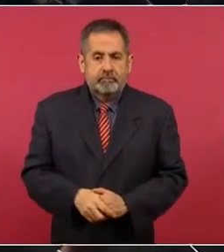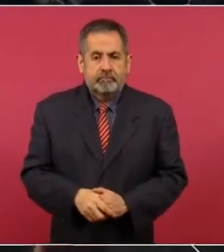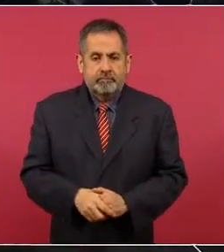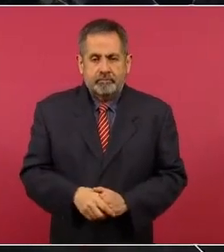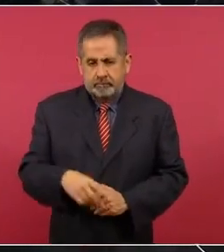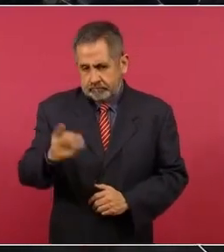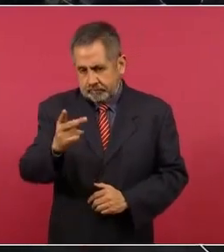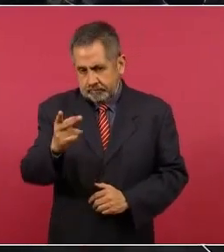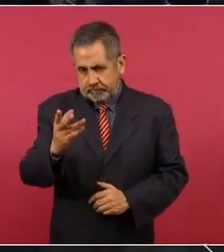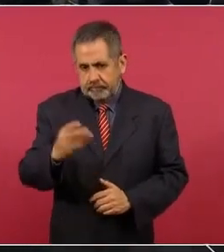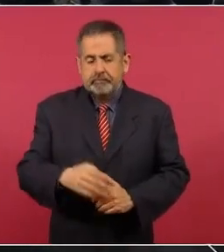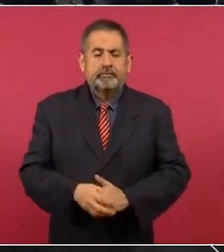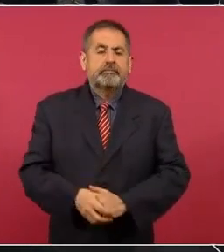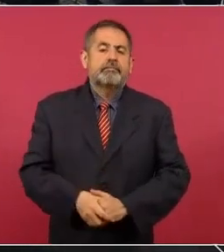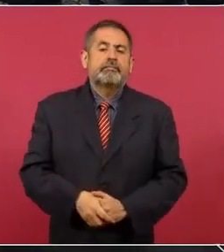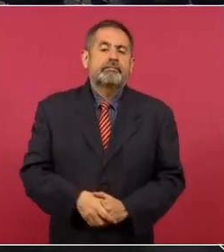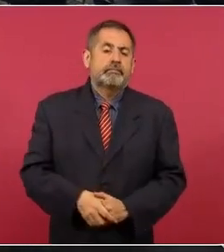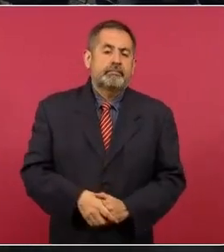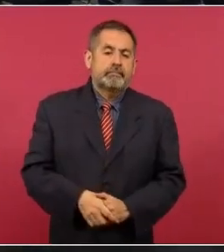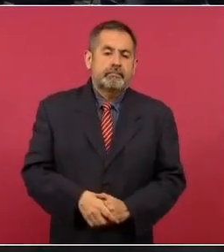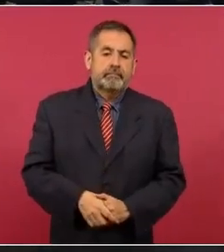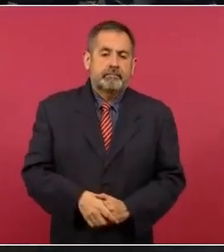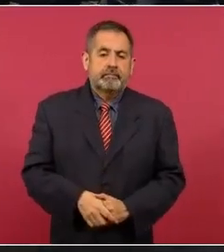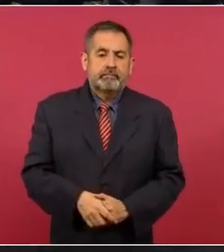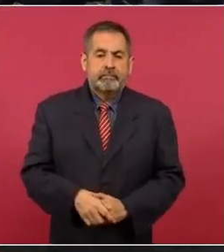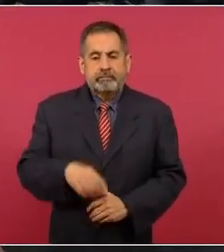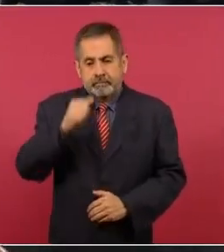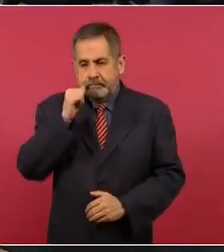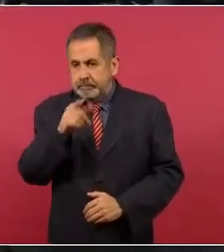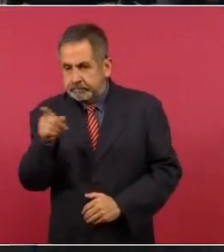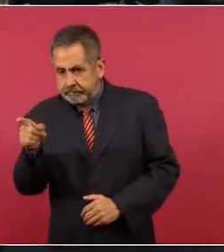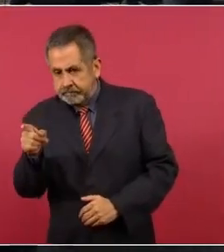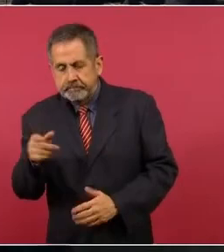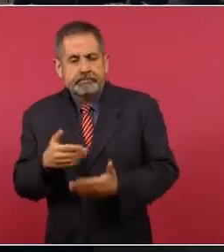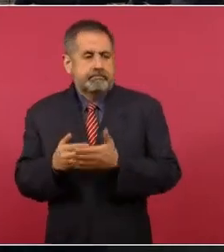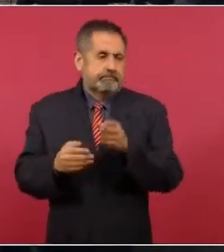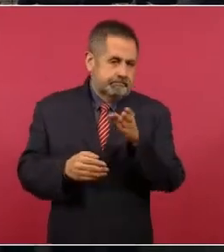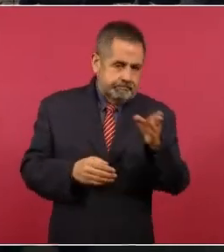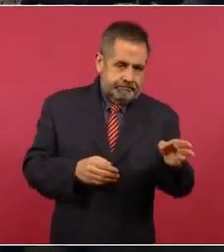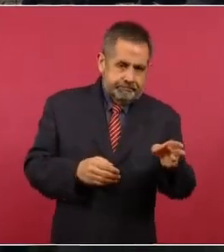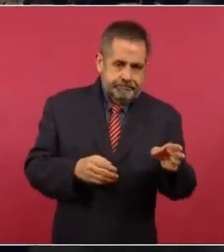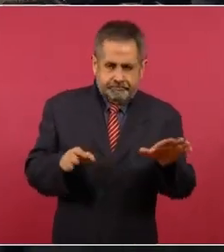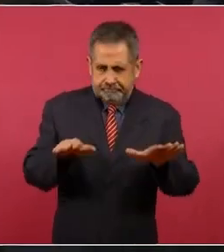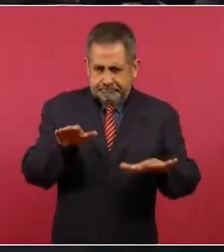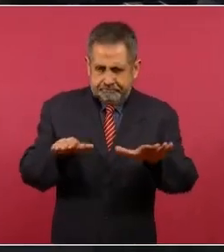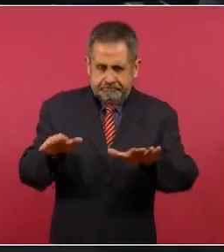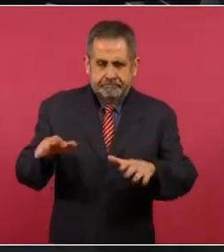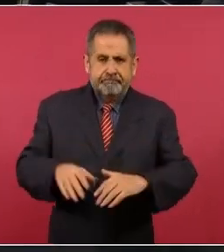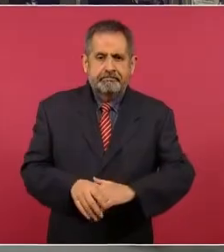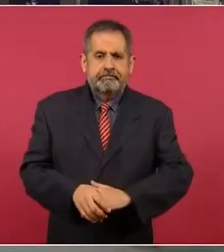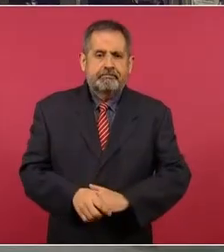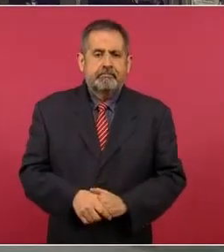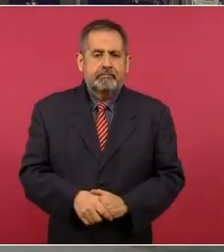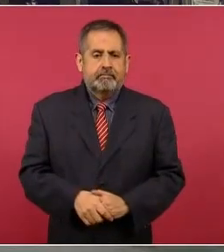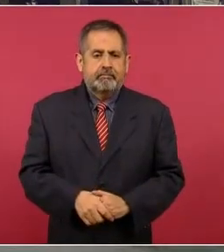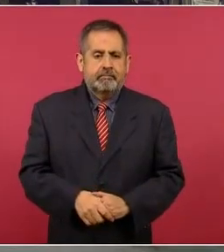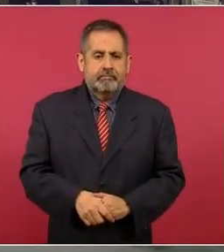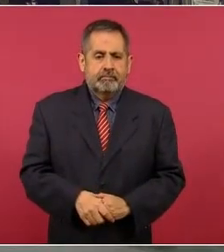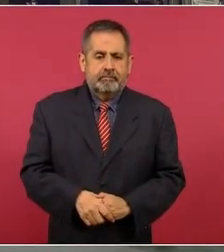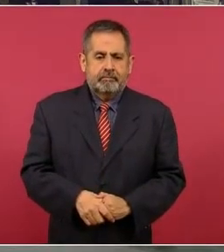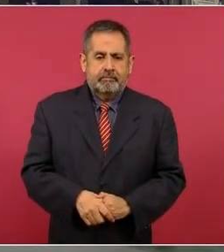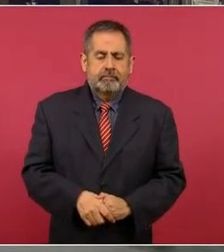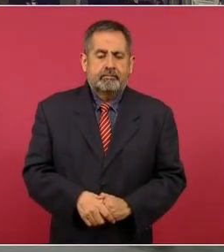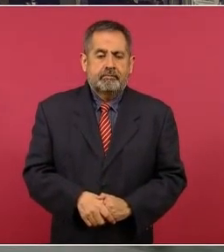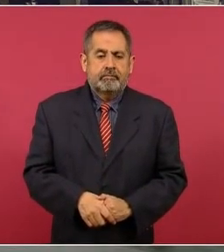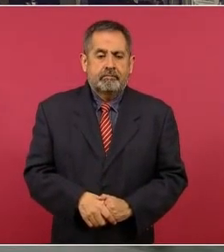los dos. Es que ayer fue acá, a la izquierda también hay que, a la derecha hay que